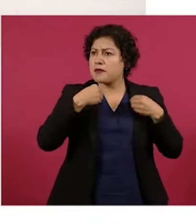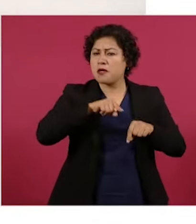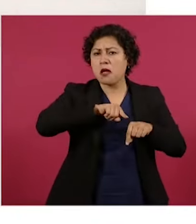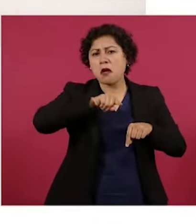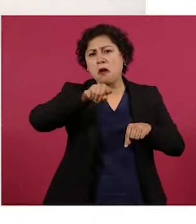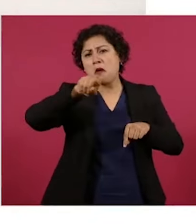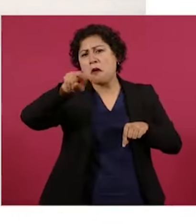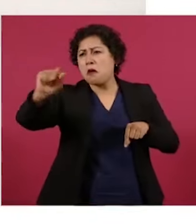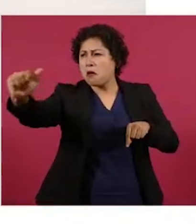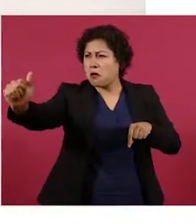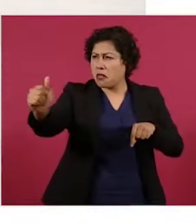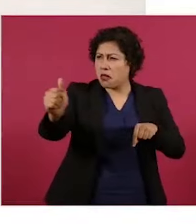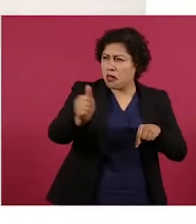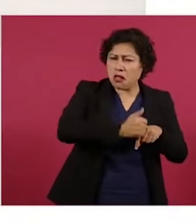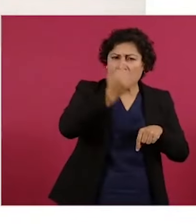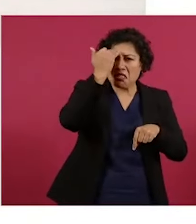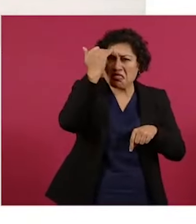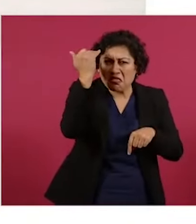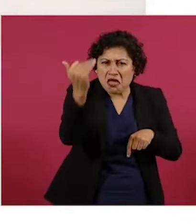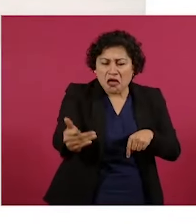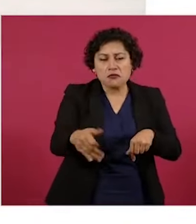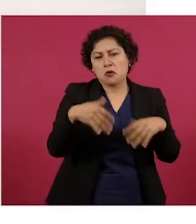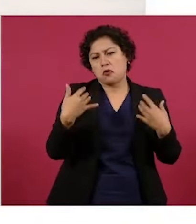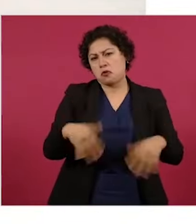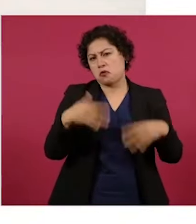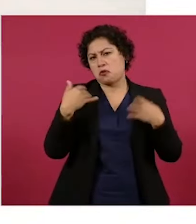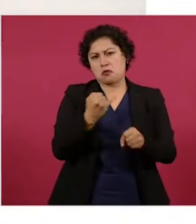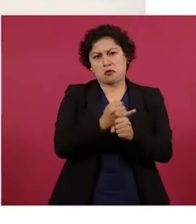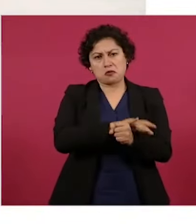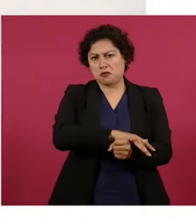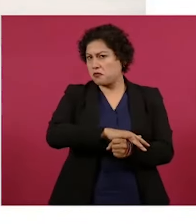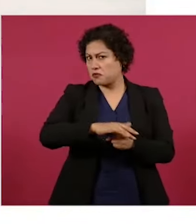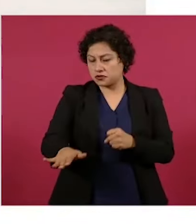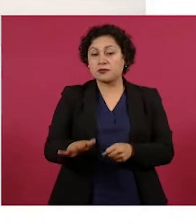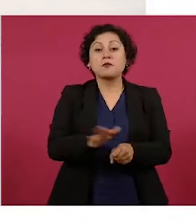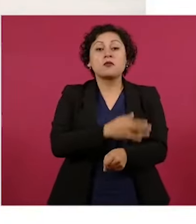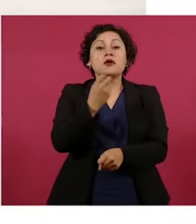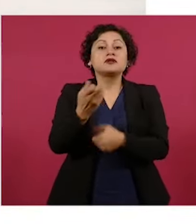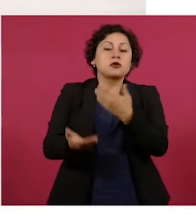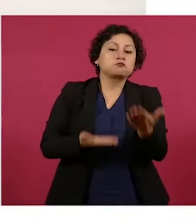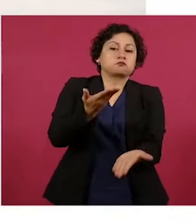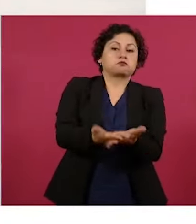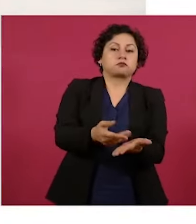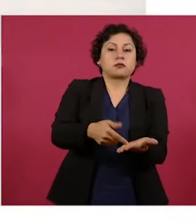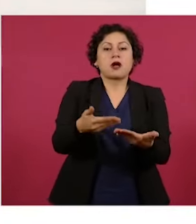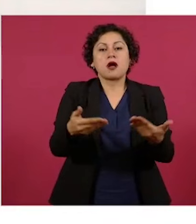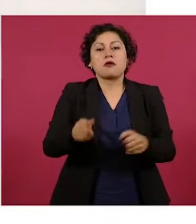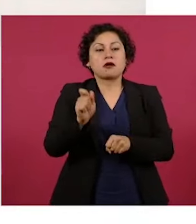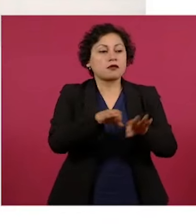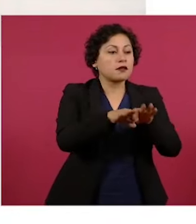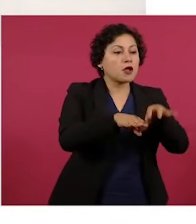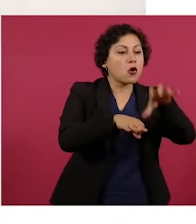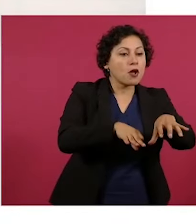en transporte público. El Infonavit tendría por necesidad de construir cerca de los centros de trabajo, en comunidades consolidadas y donde